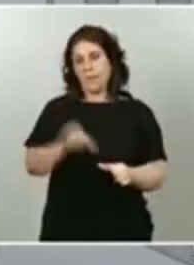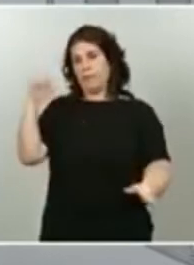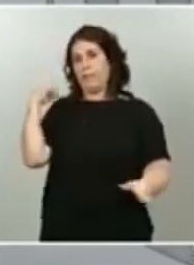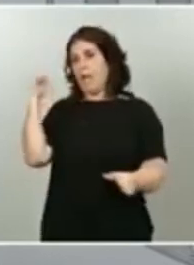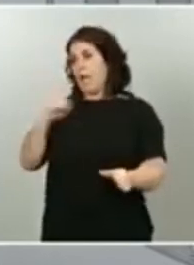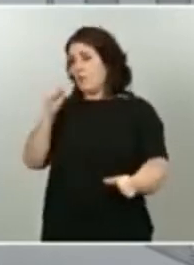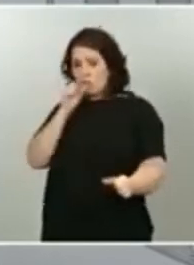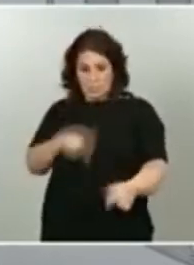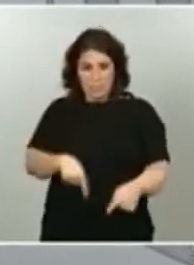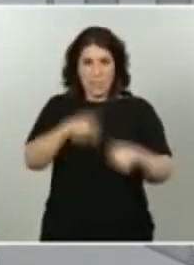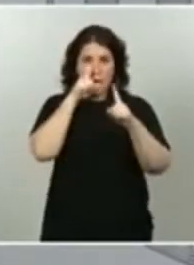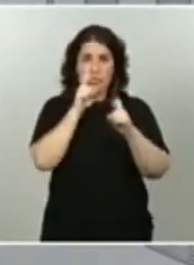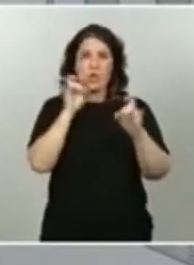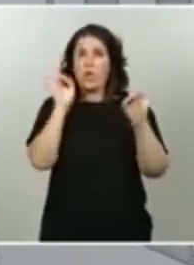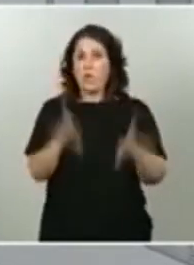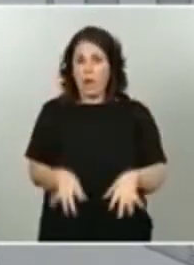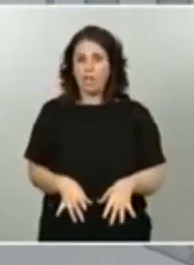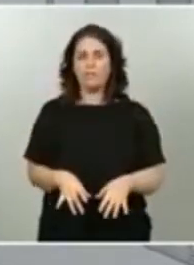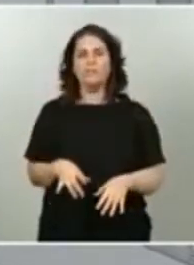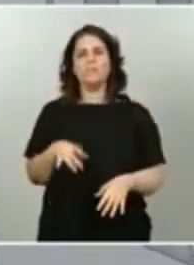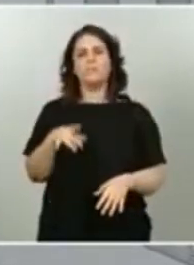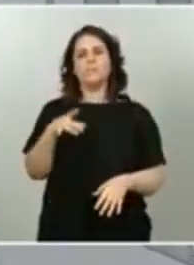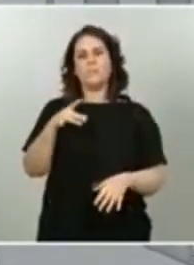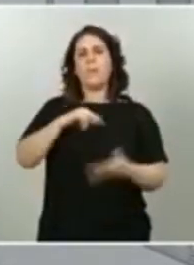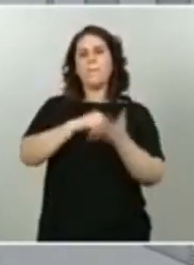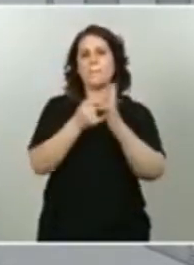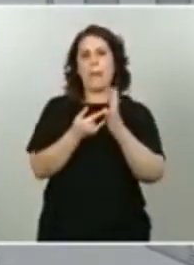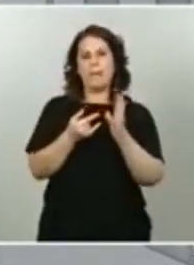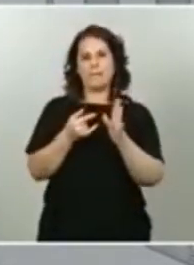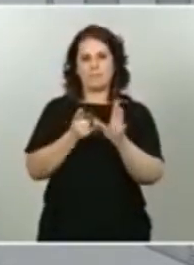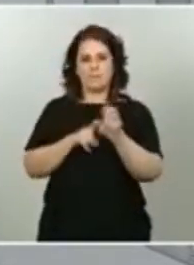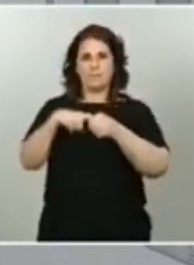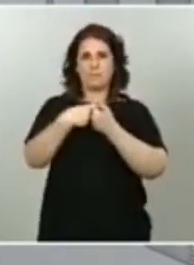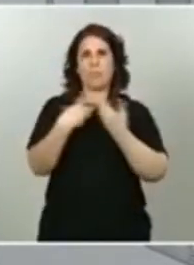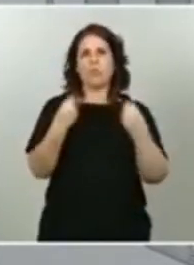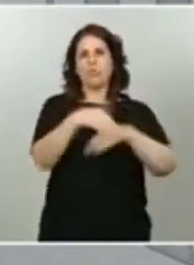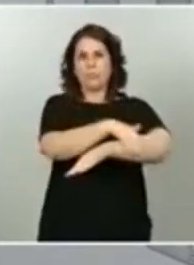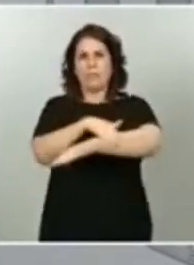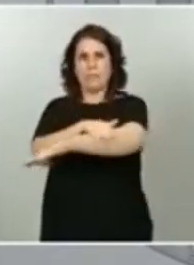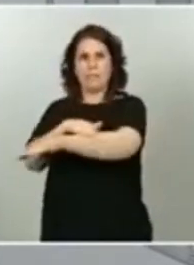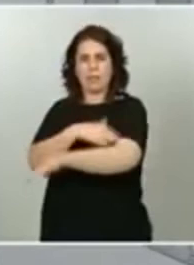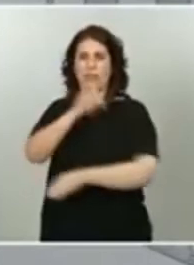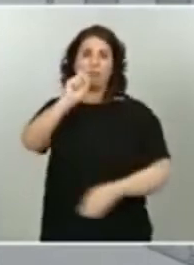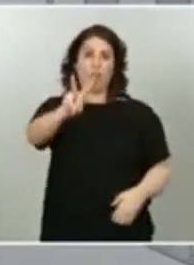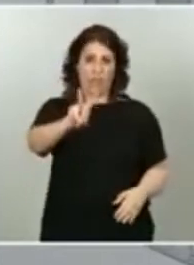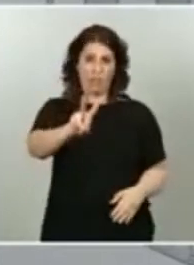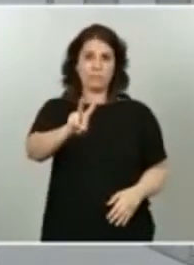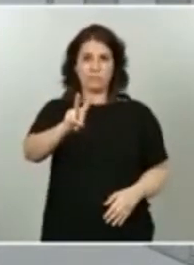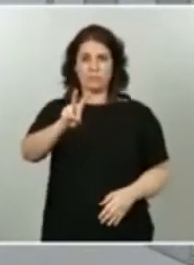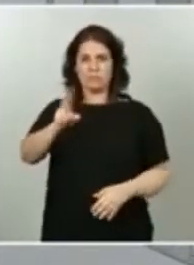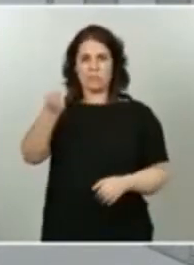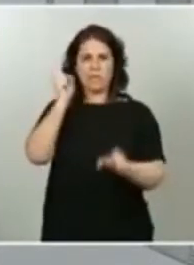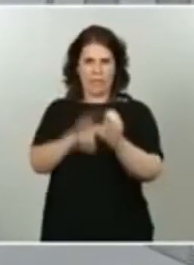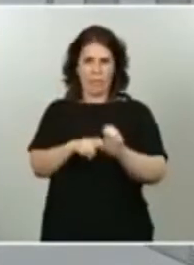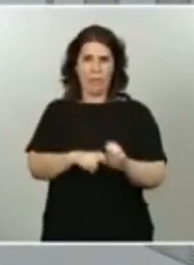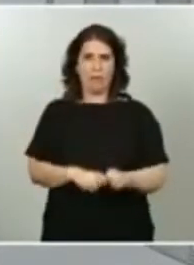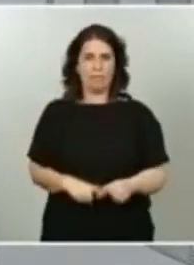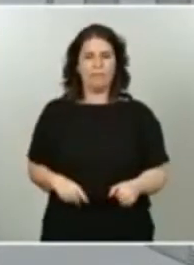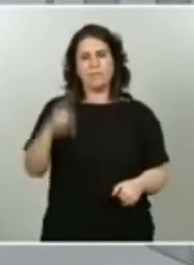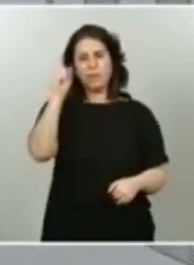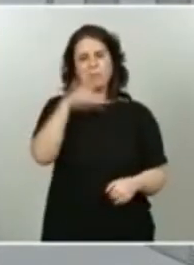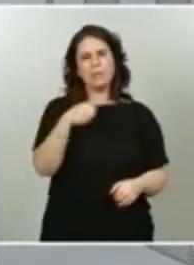carácter interministerial, participan del mismo 12 ministerios y también tendrán especial